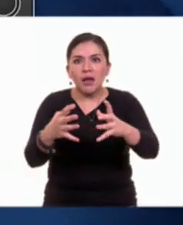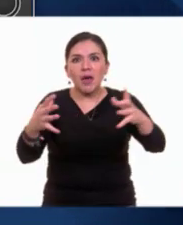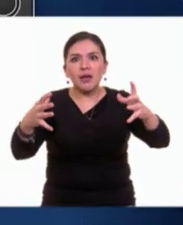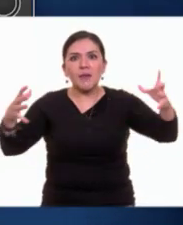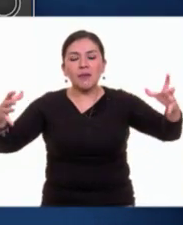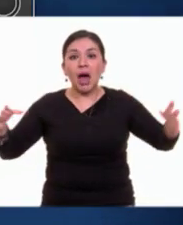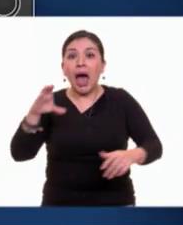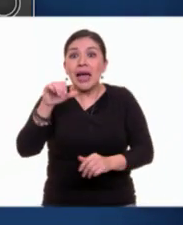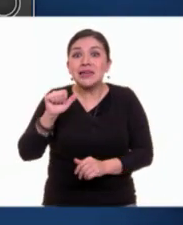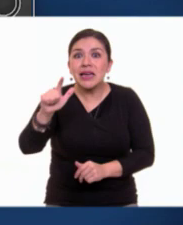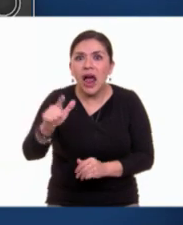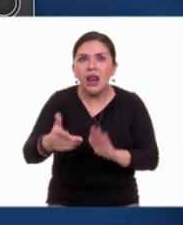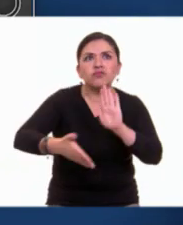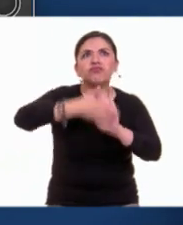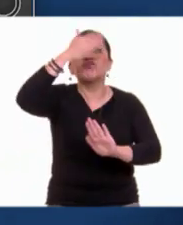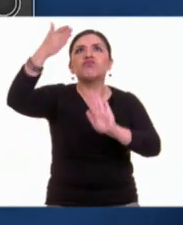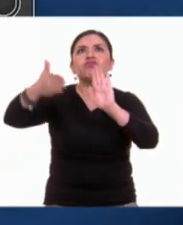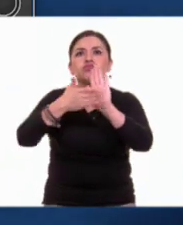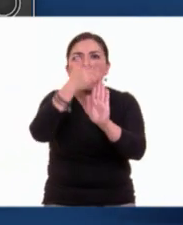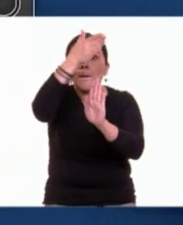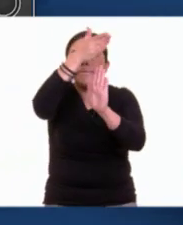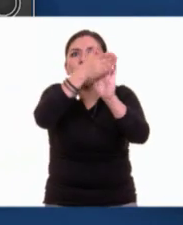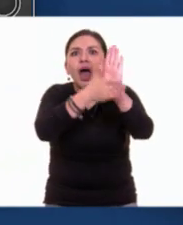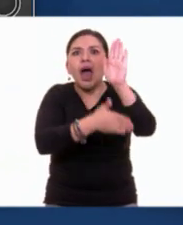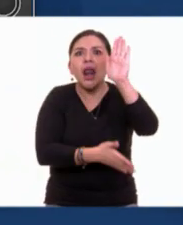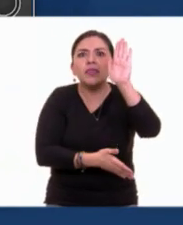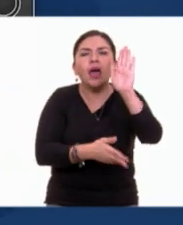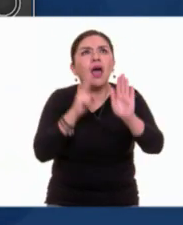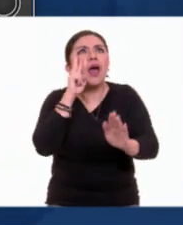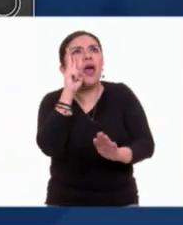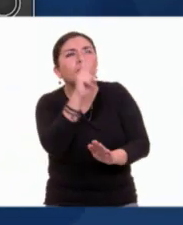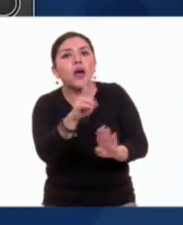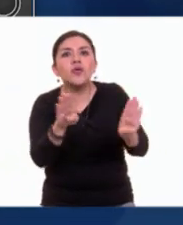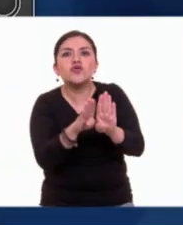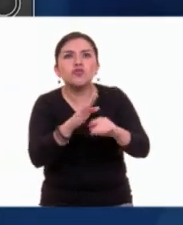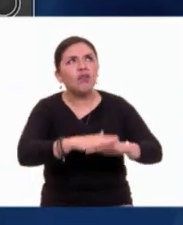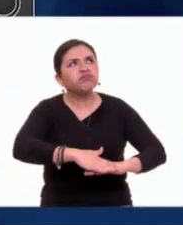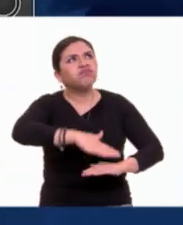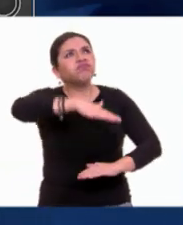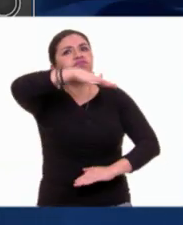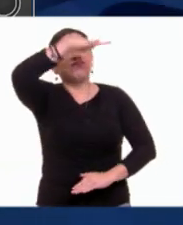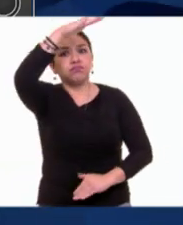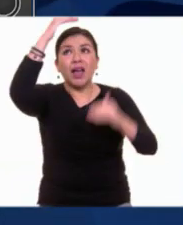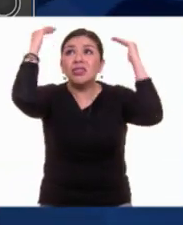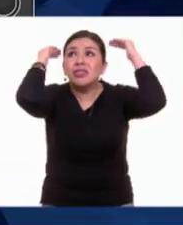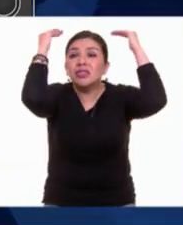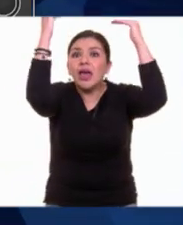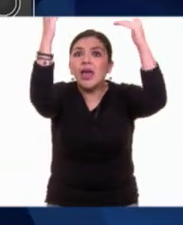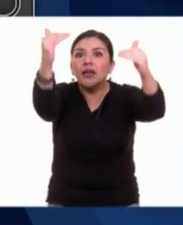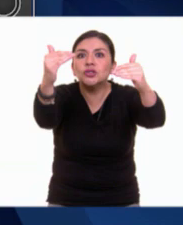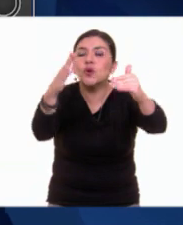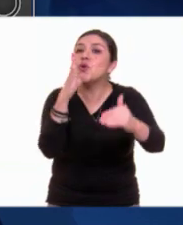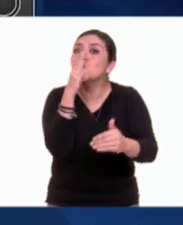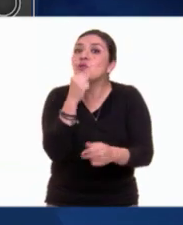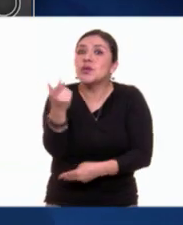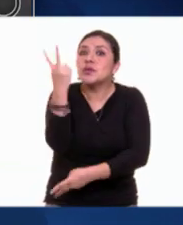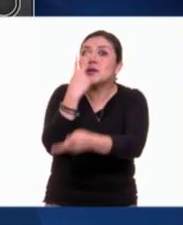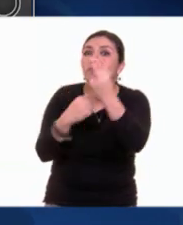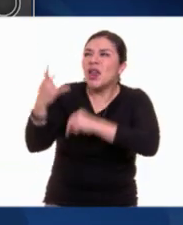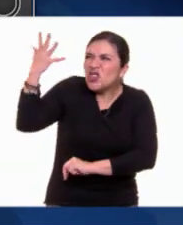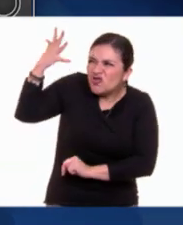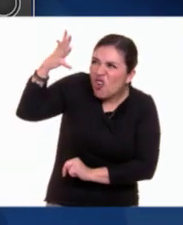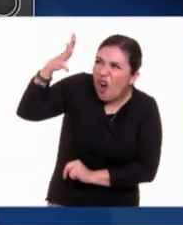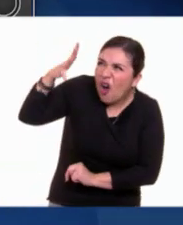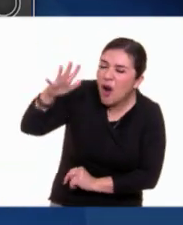cal cubrió los muros, una columna elevó su linaje. Los techos impidieron la furia